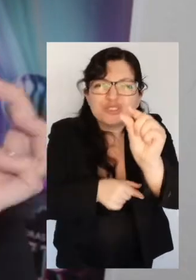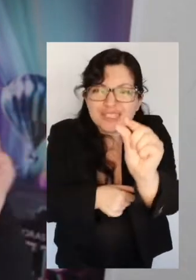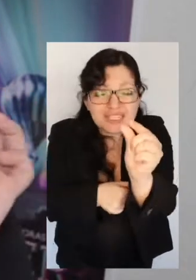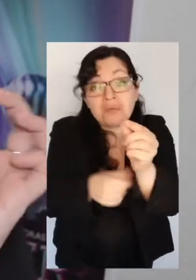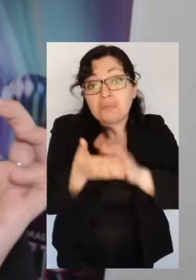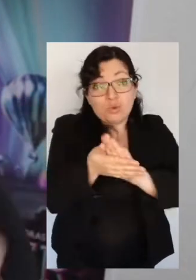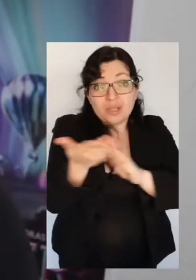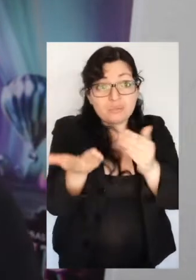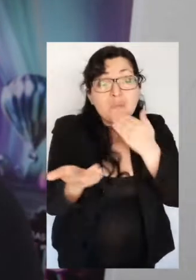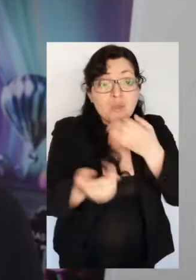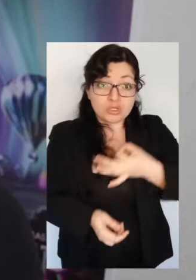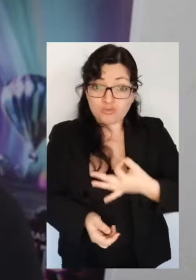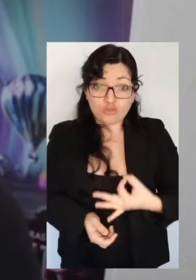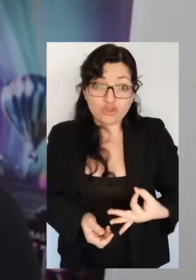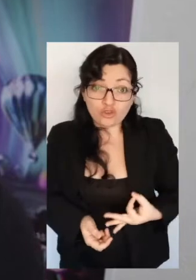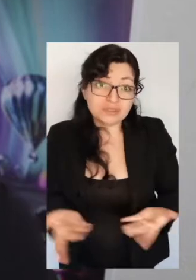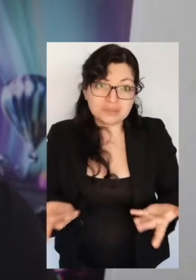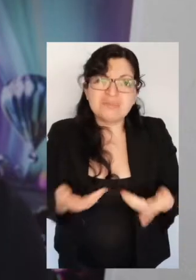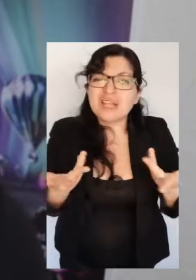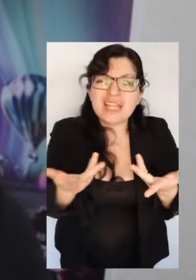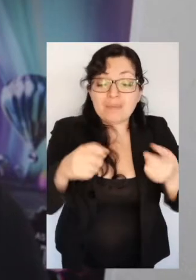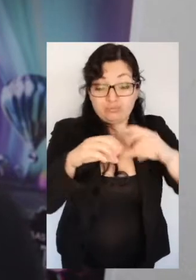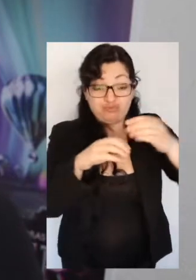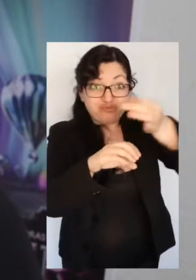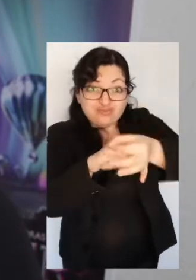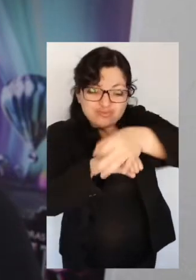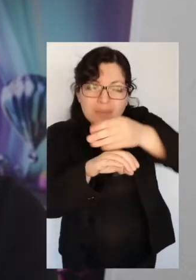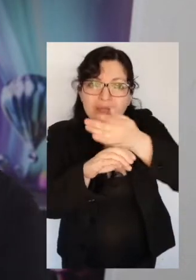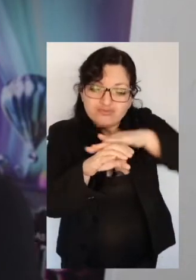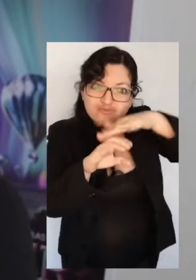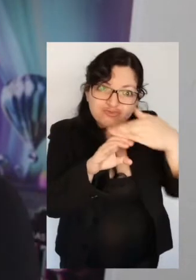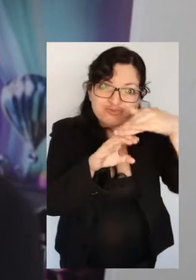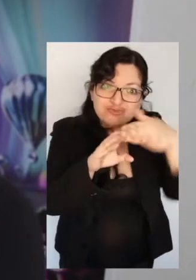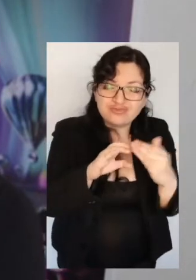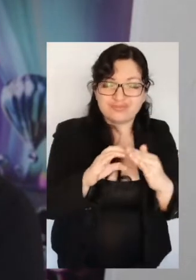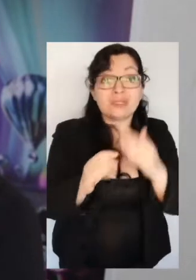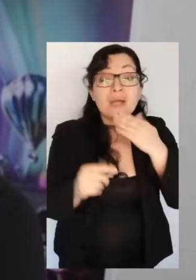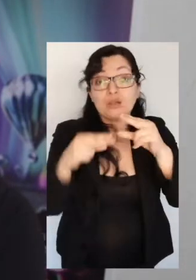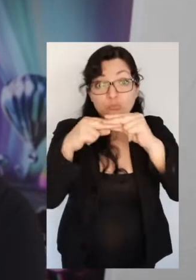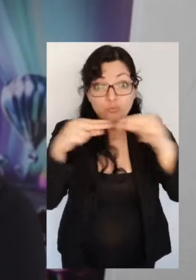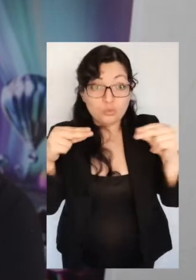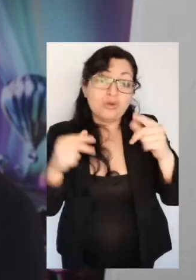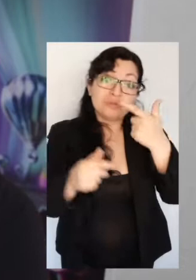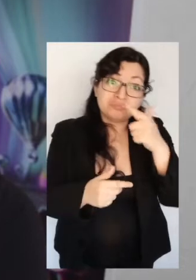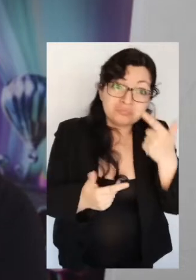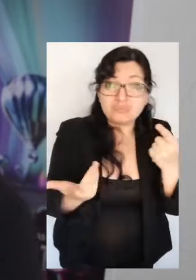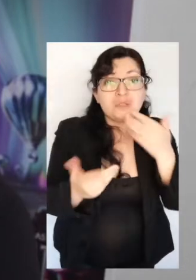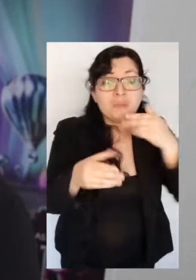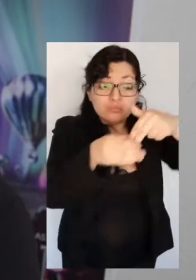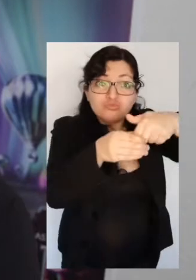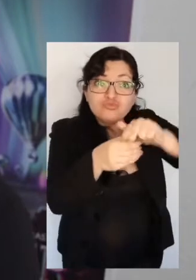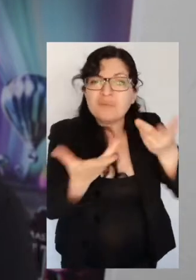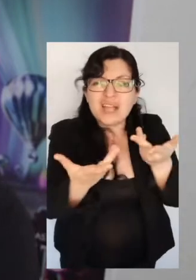ejemplo, botones, para crear textura en tu asteroide. Plumones, marcadores o témpera para